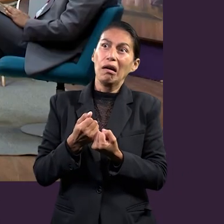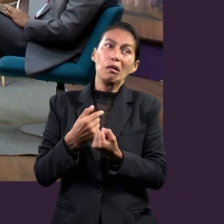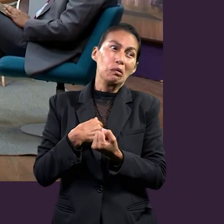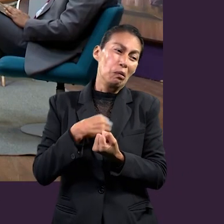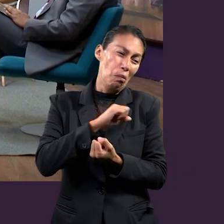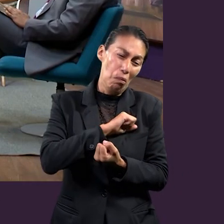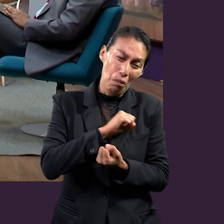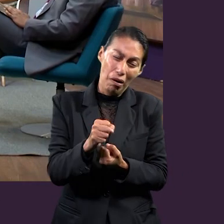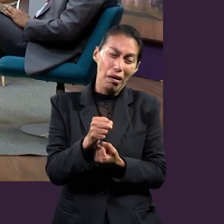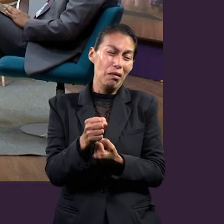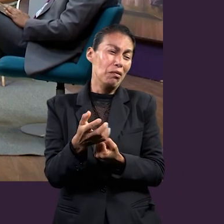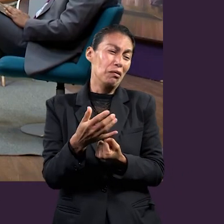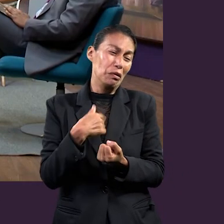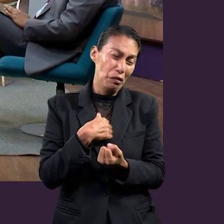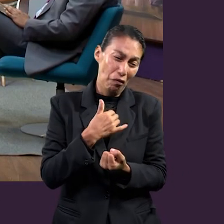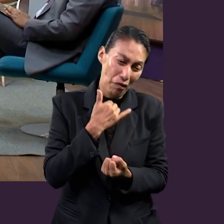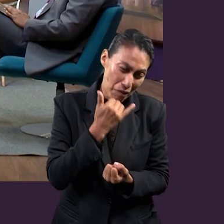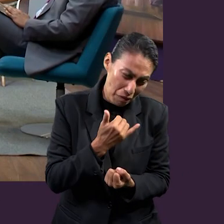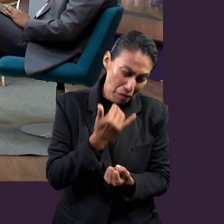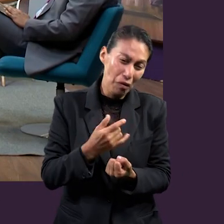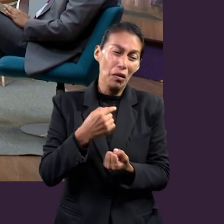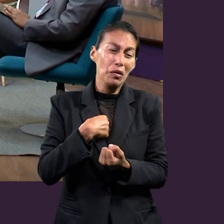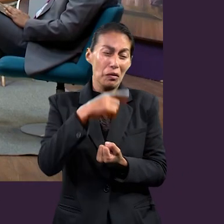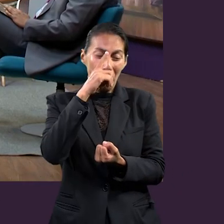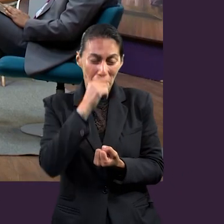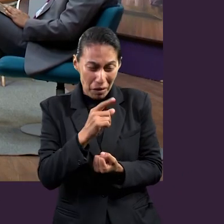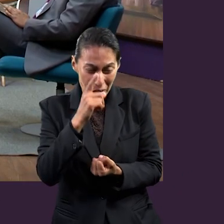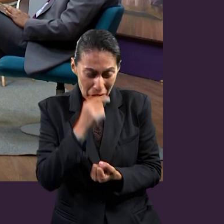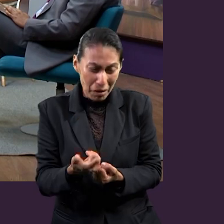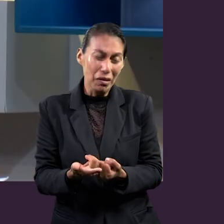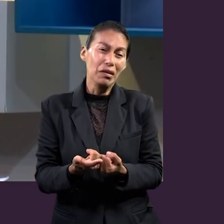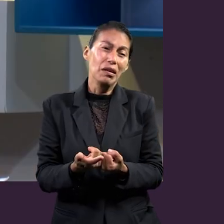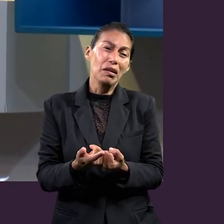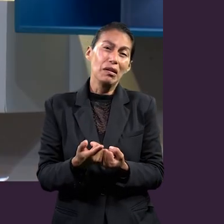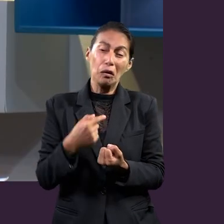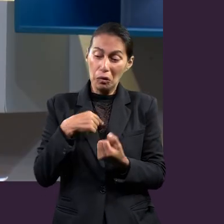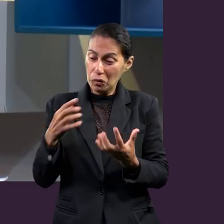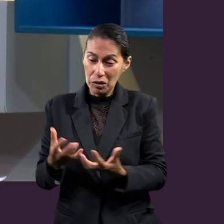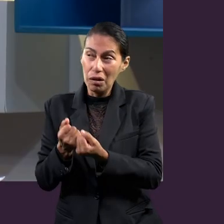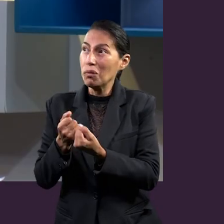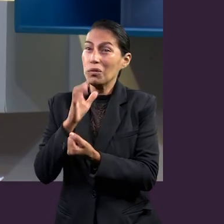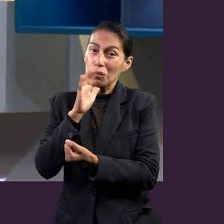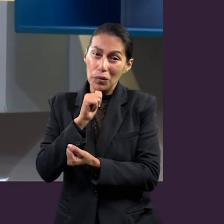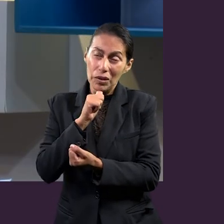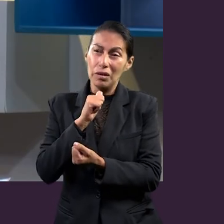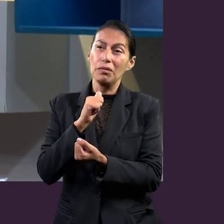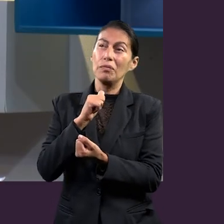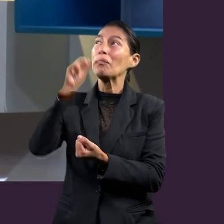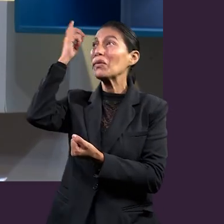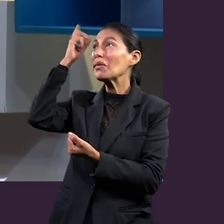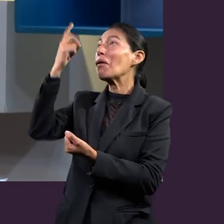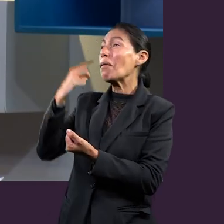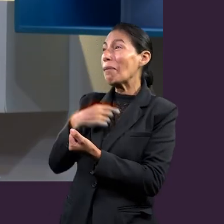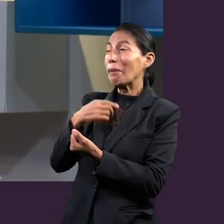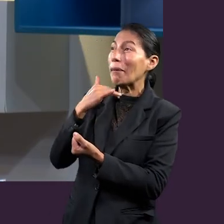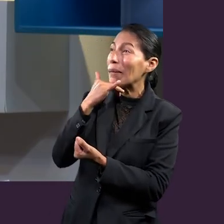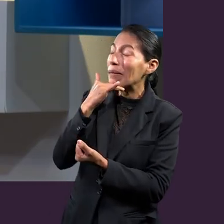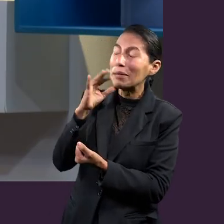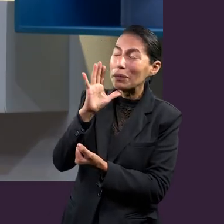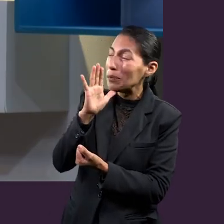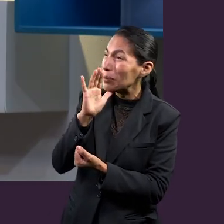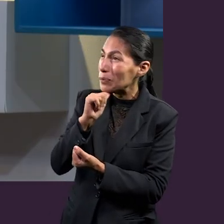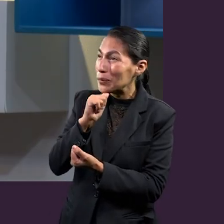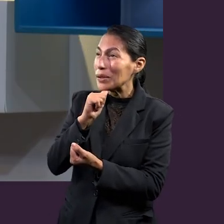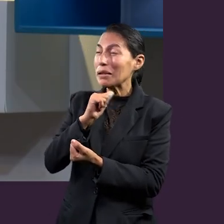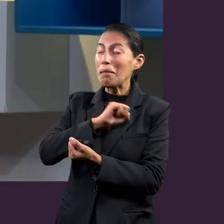El diablo nos avienta la duda. Dudar de tu salvación. Es que eres malo, hermano. ¿Cómo crees que Dios